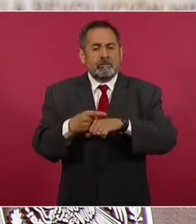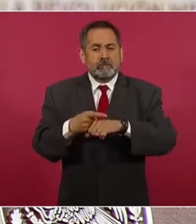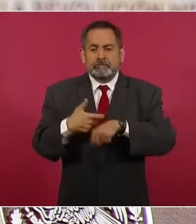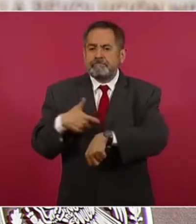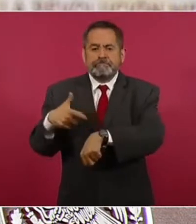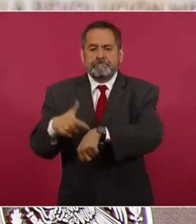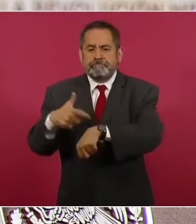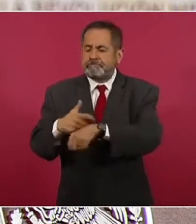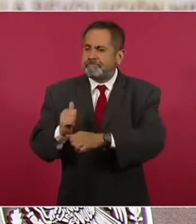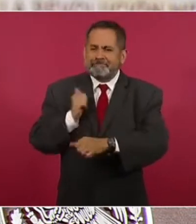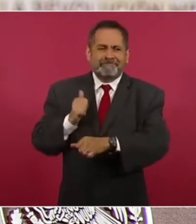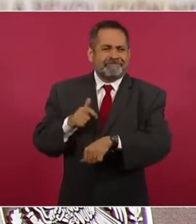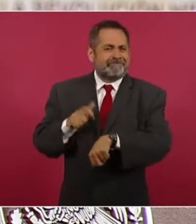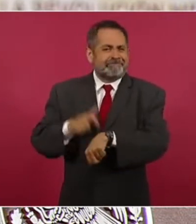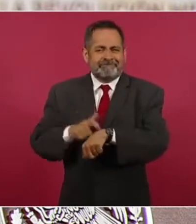tiempo.